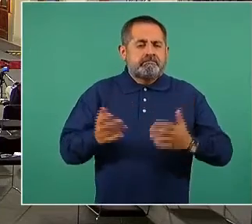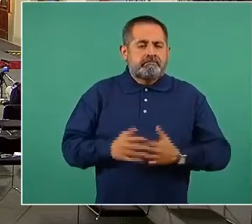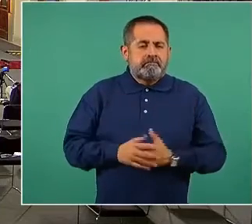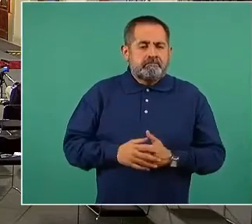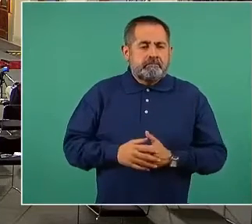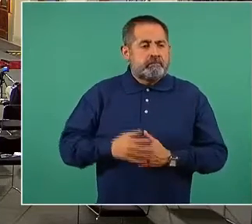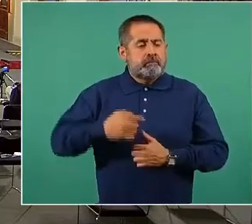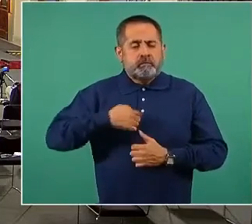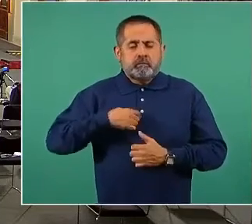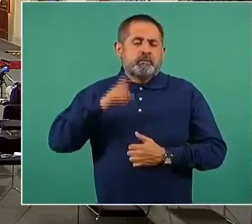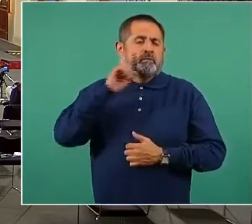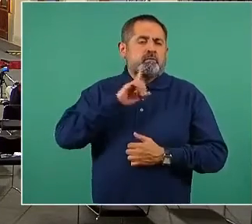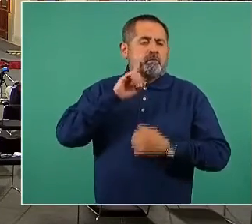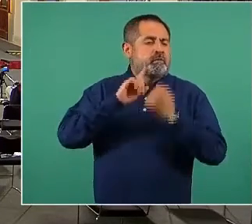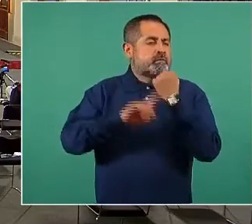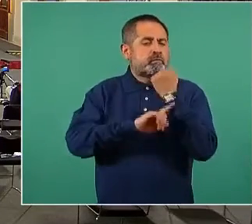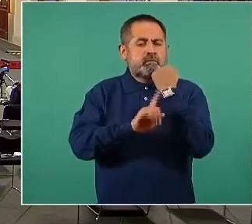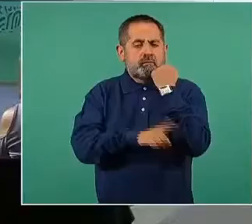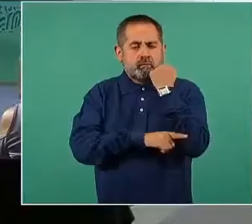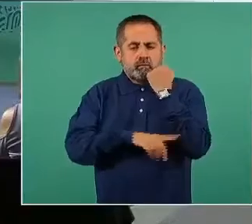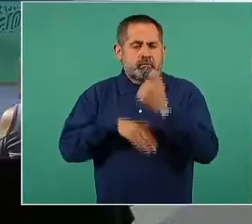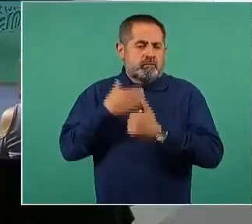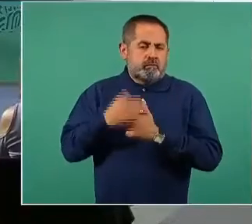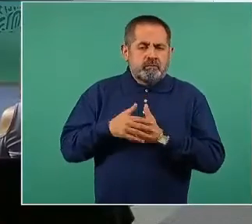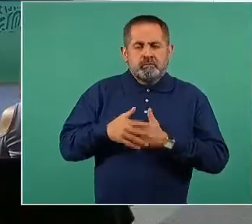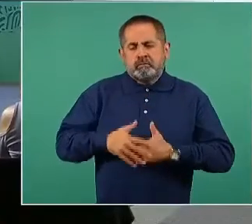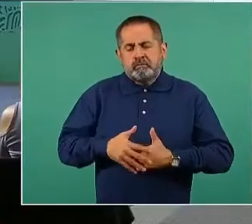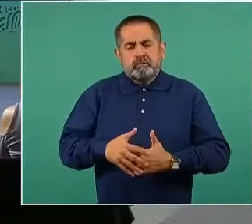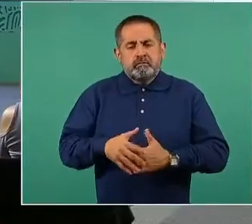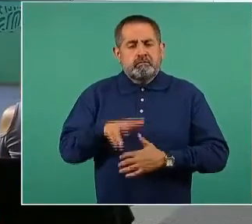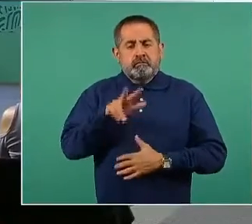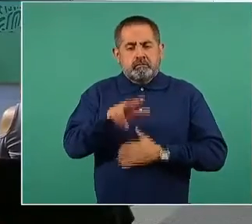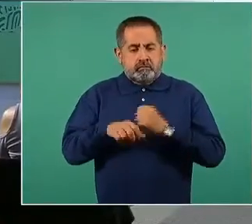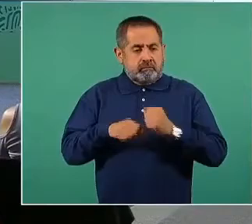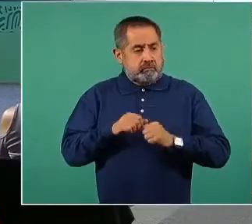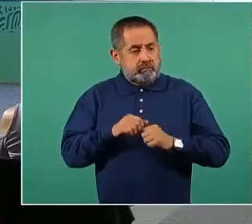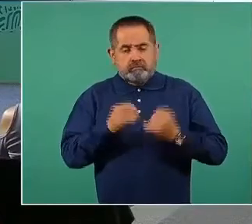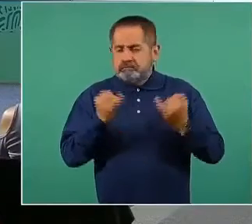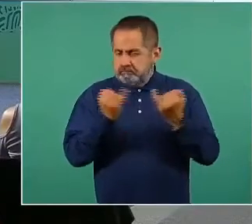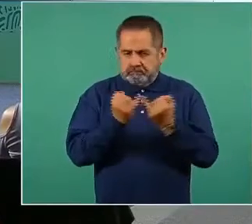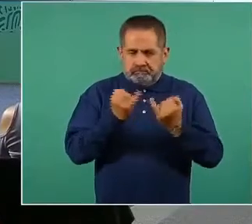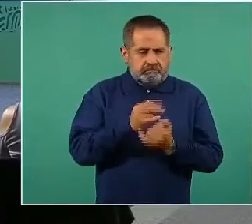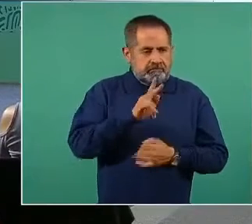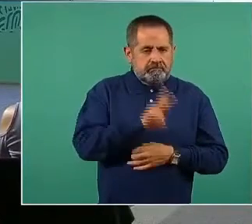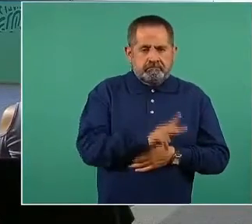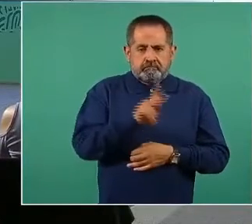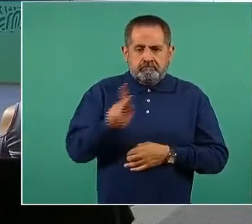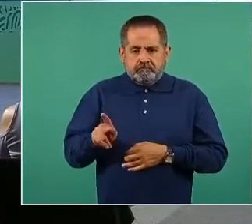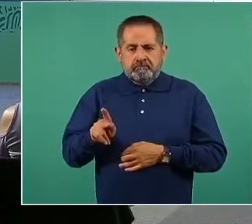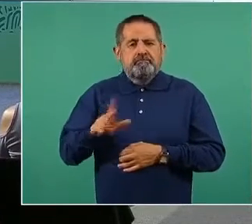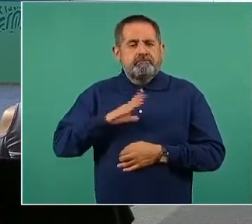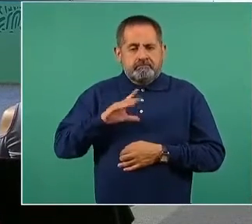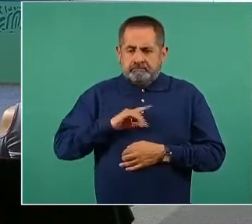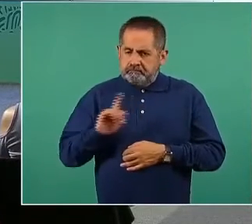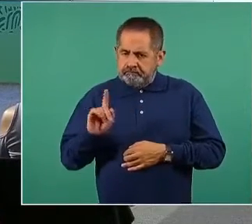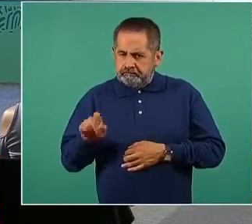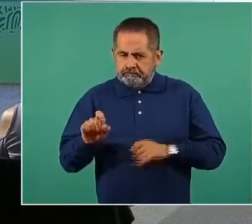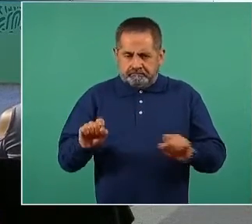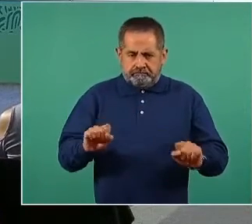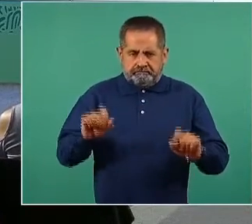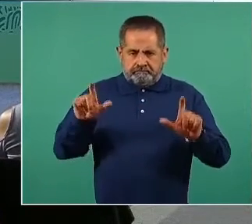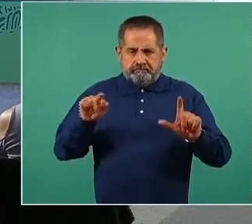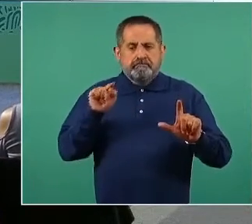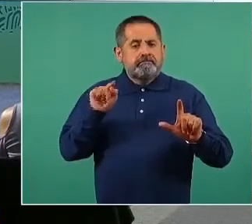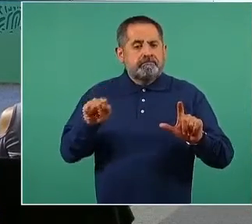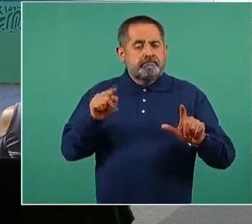soy una mujer embarazada de más de 18 años y quiero vacunarme, entonces también estará una posibilidad de que